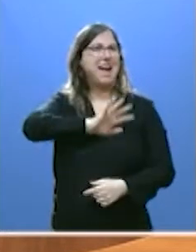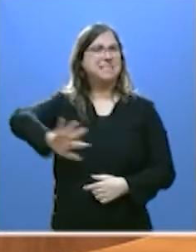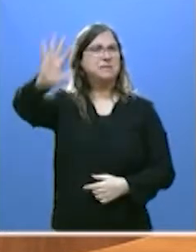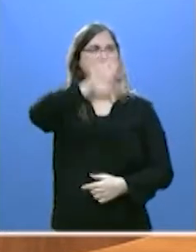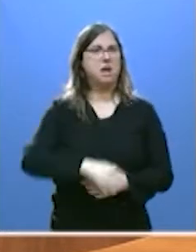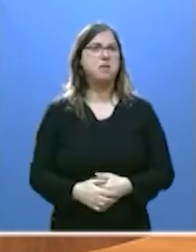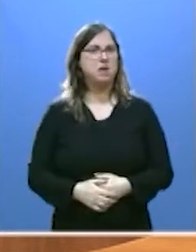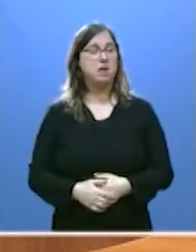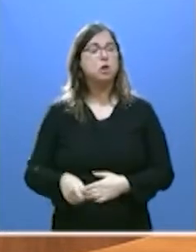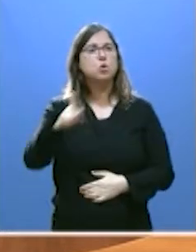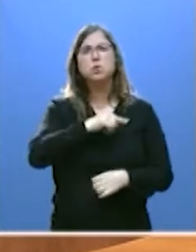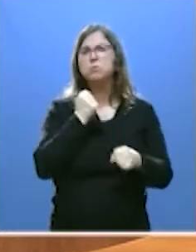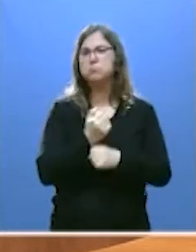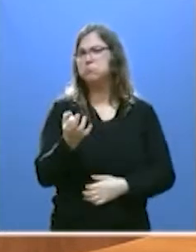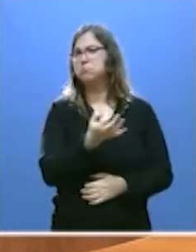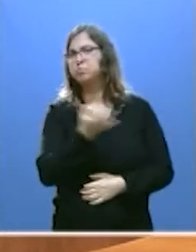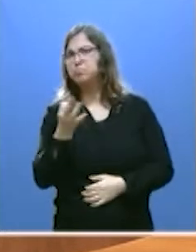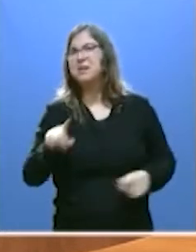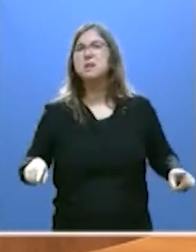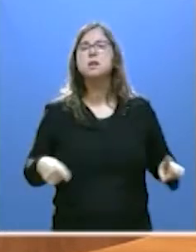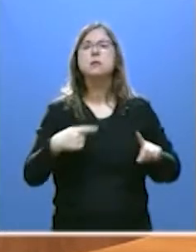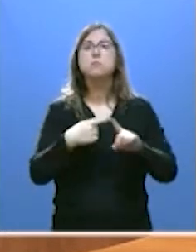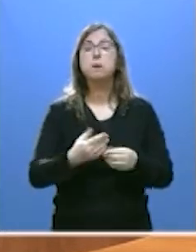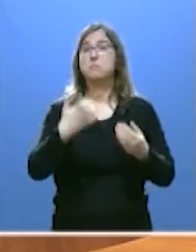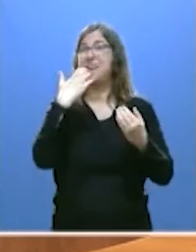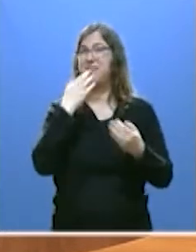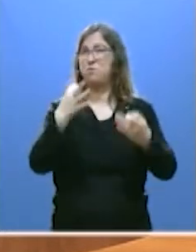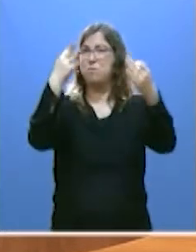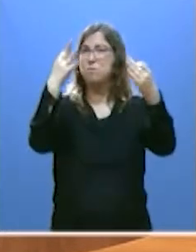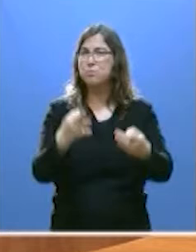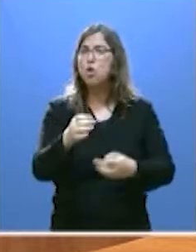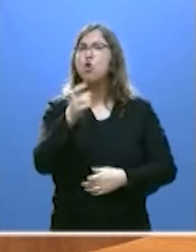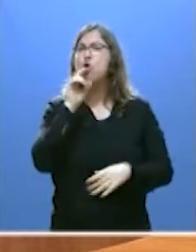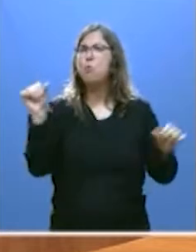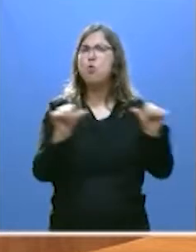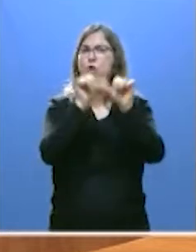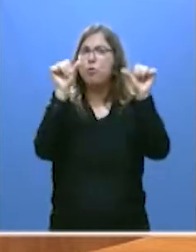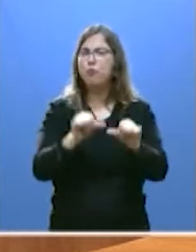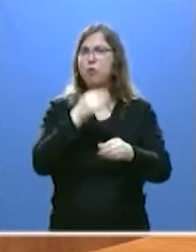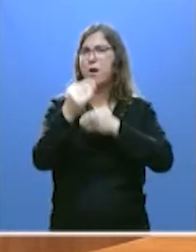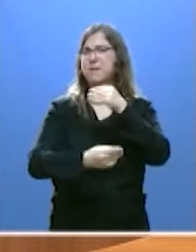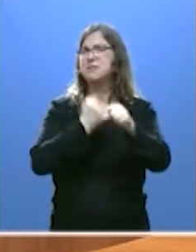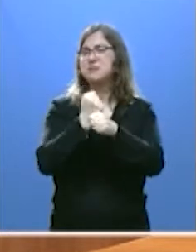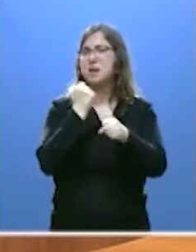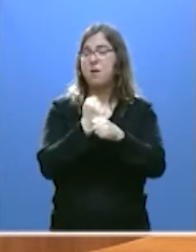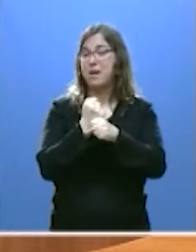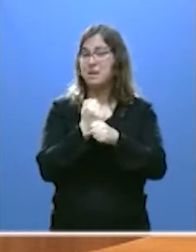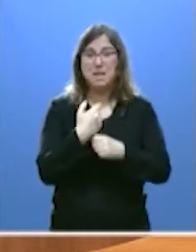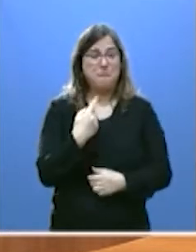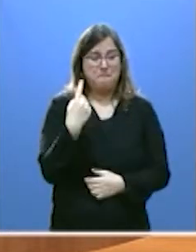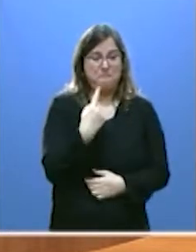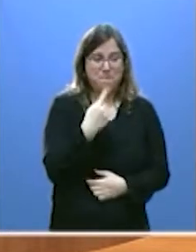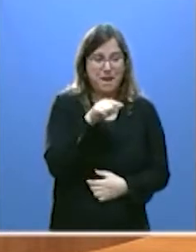Actuamos con eficacia y, desde luego, un magnífico ejemplo de cómo están actuando desde la primera